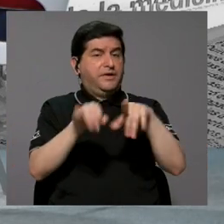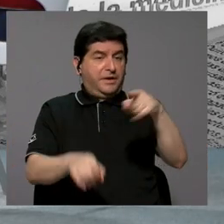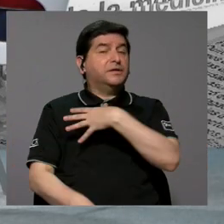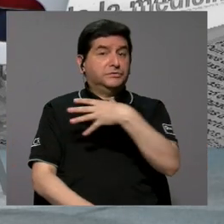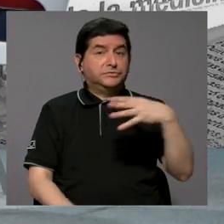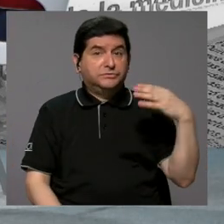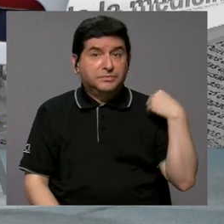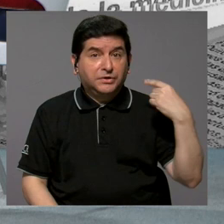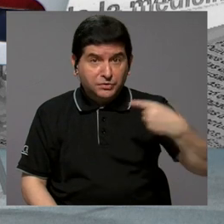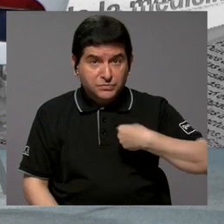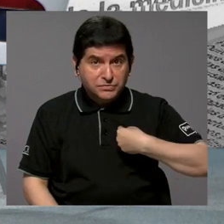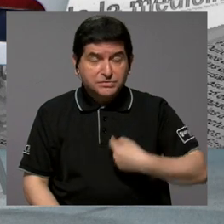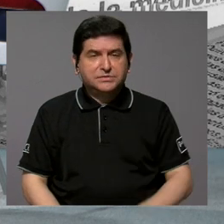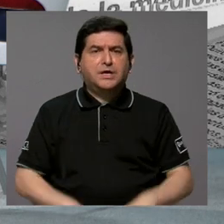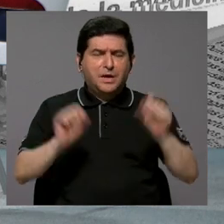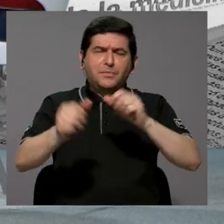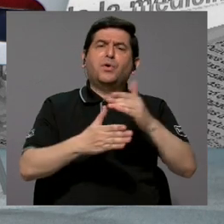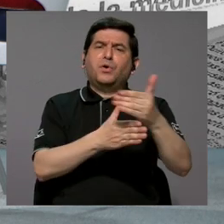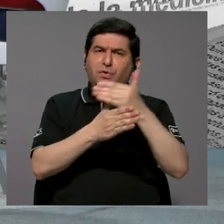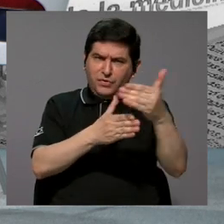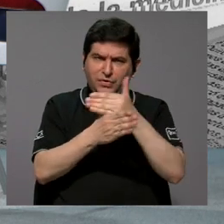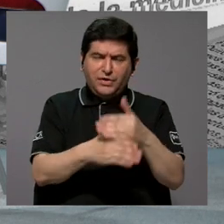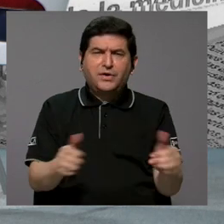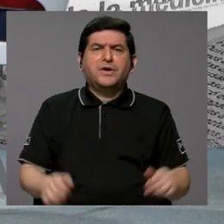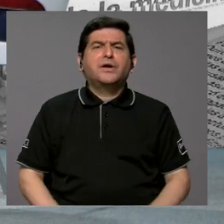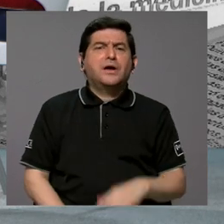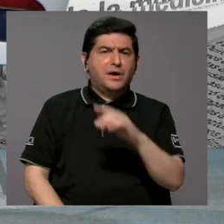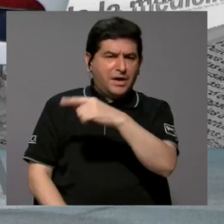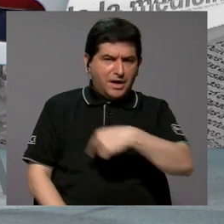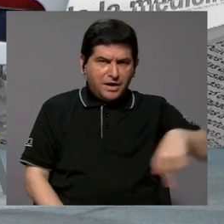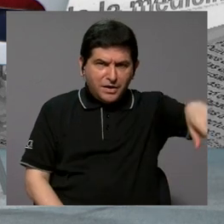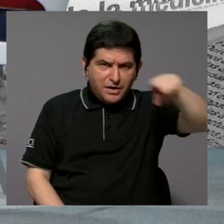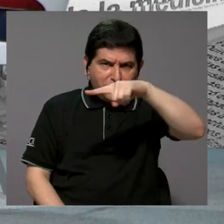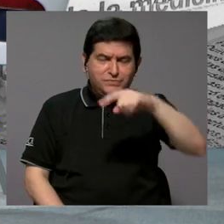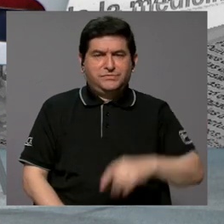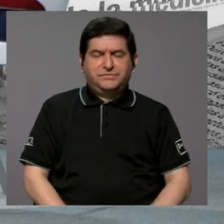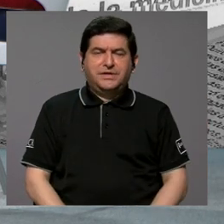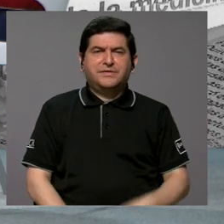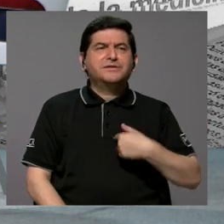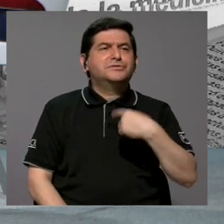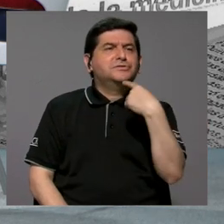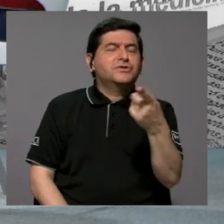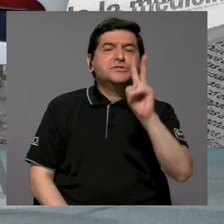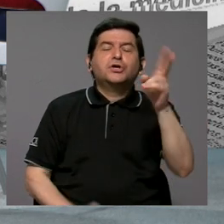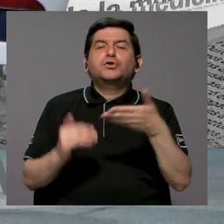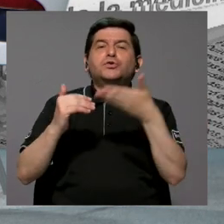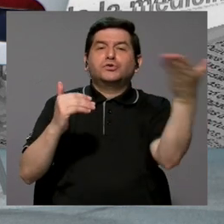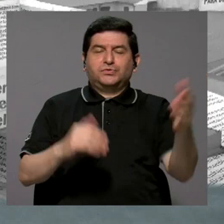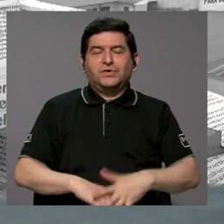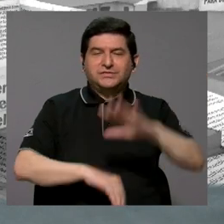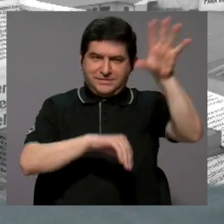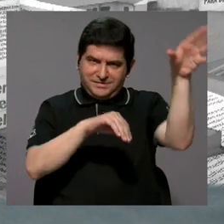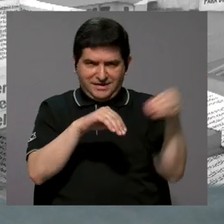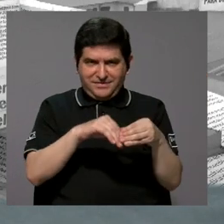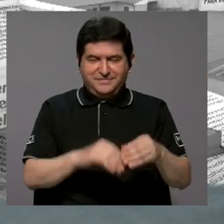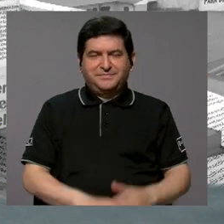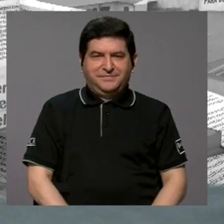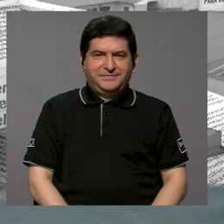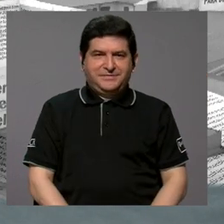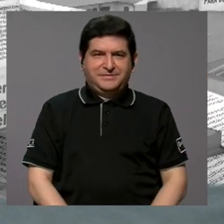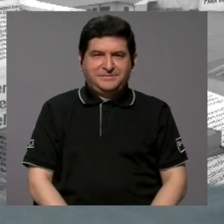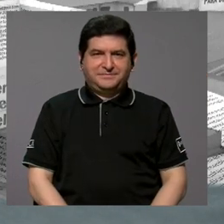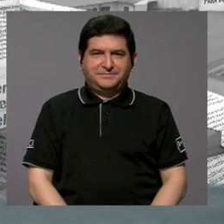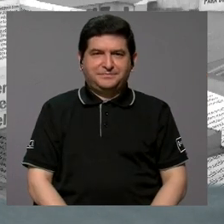me encanta también poder compartirlos con ustedes. Voy a decir dos cositas, además de que es